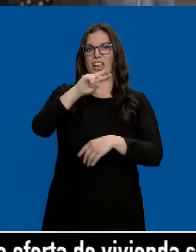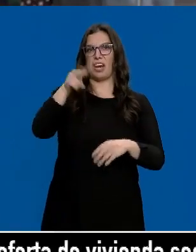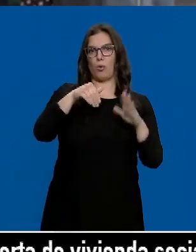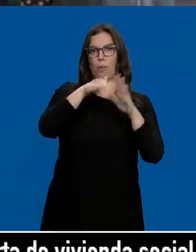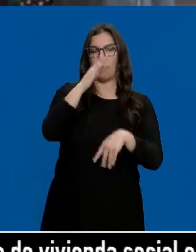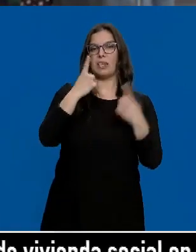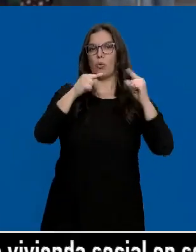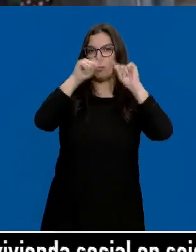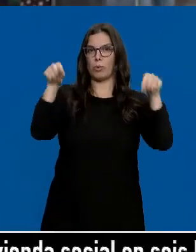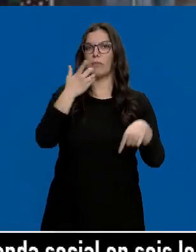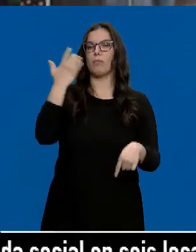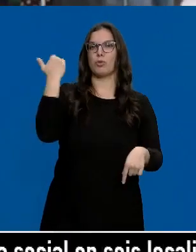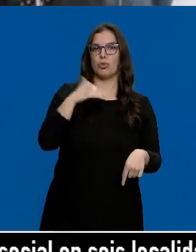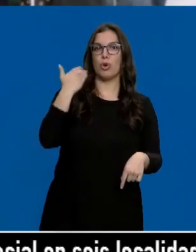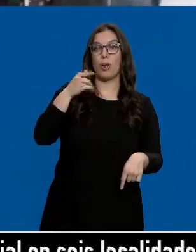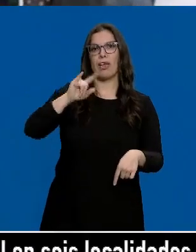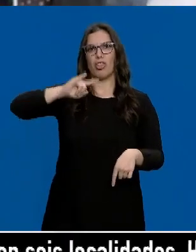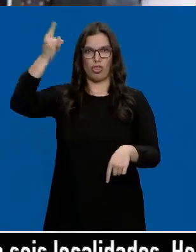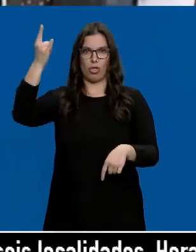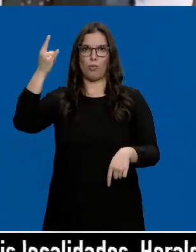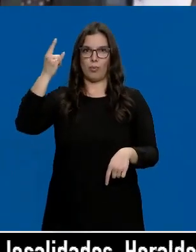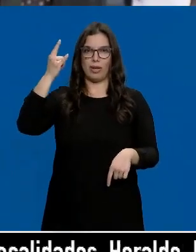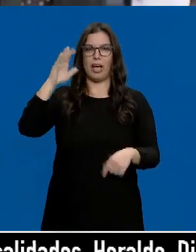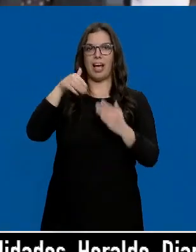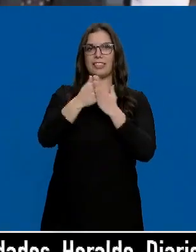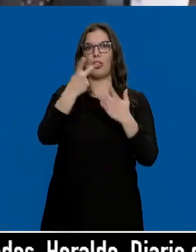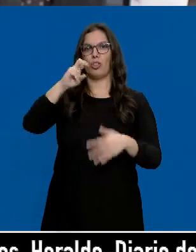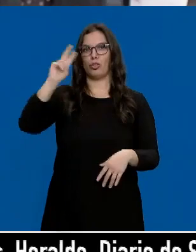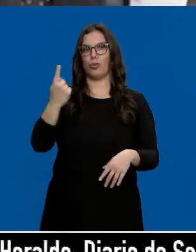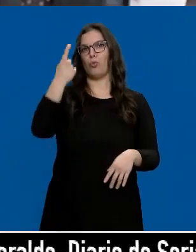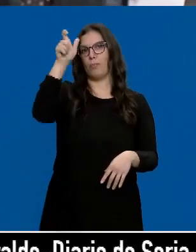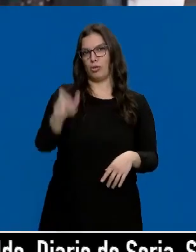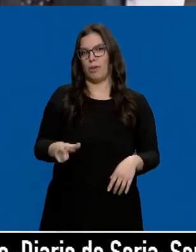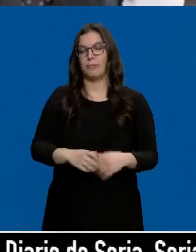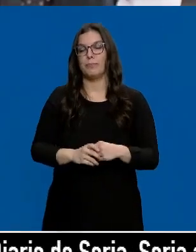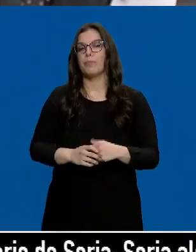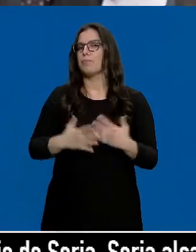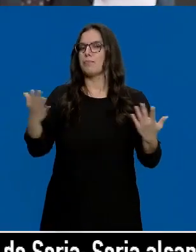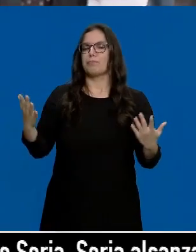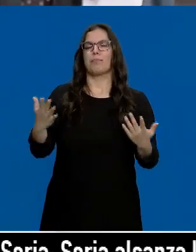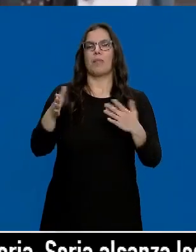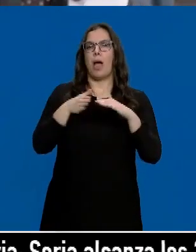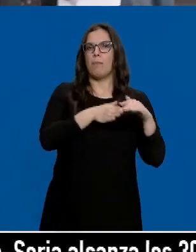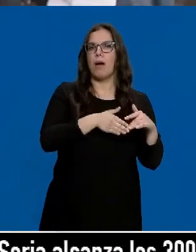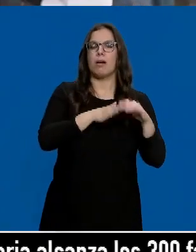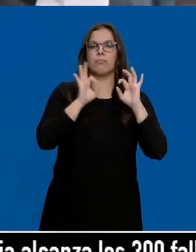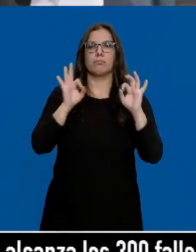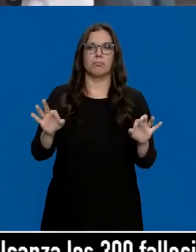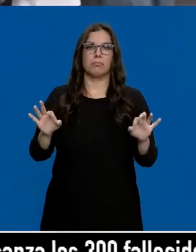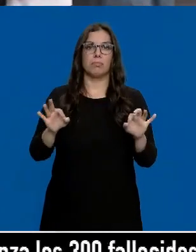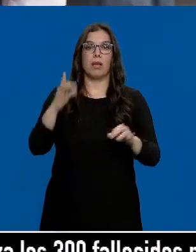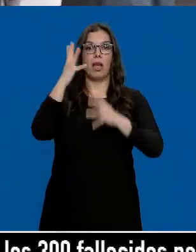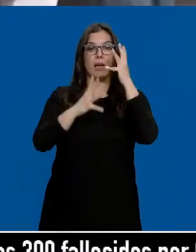en provincias como Soria se duplica. Aún esta cifra está a los 200 euros por persona. Pero al margen de estas estimaciones, las